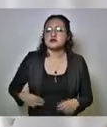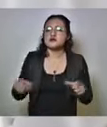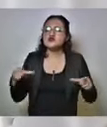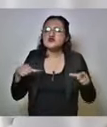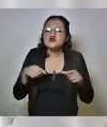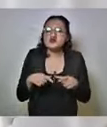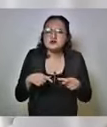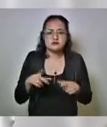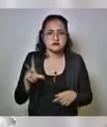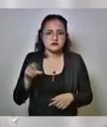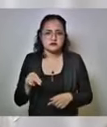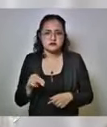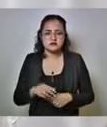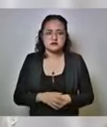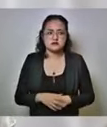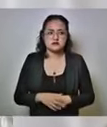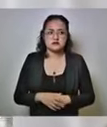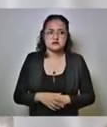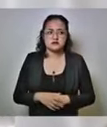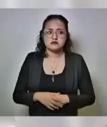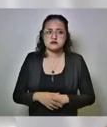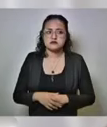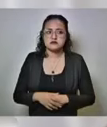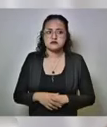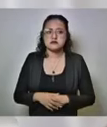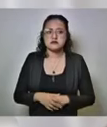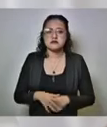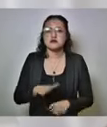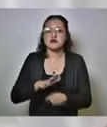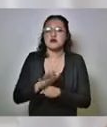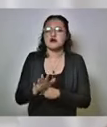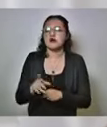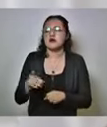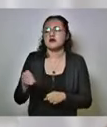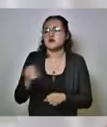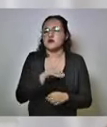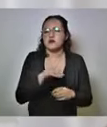pequeños, muy pequeños en cuanto a movilidad